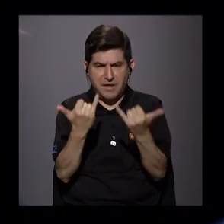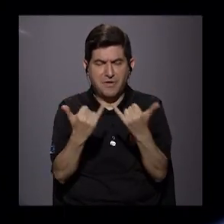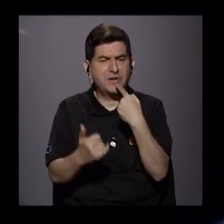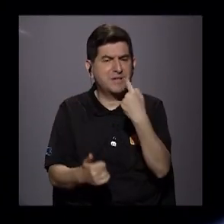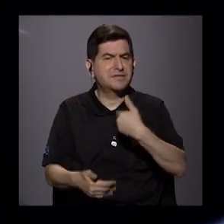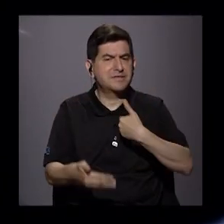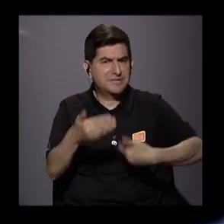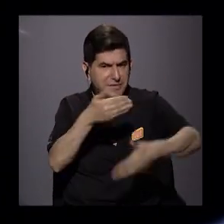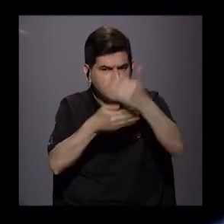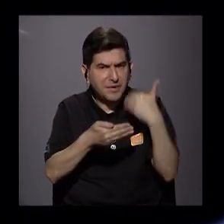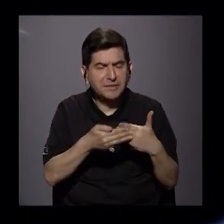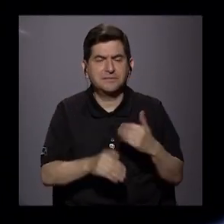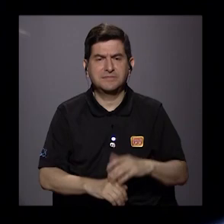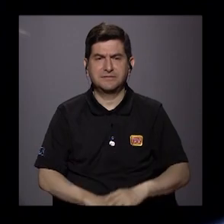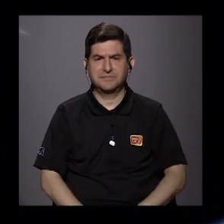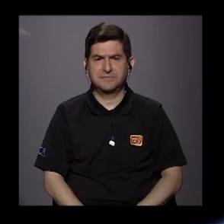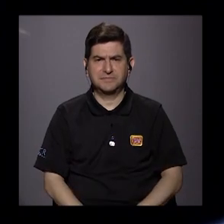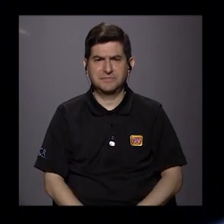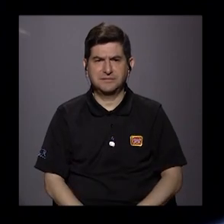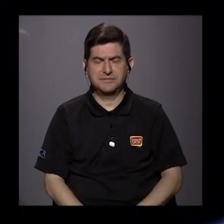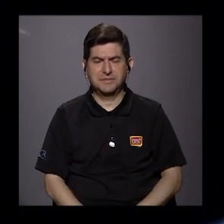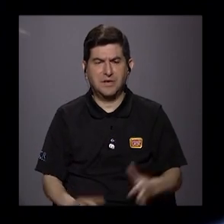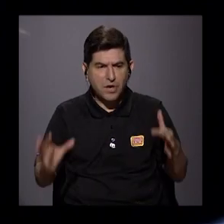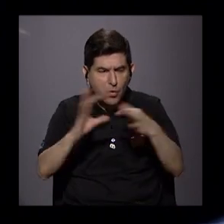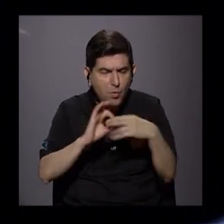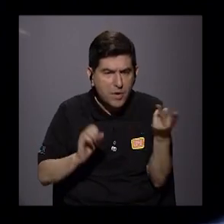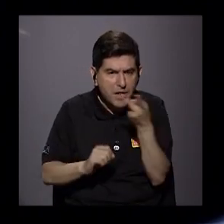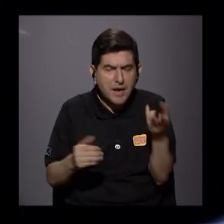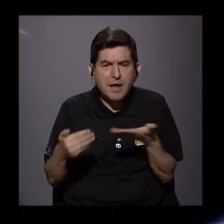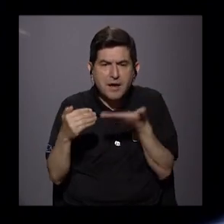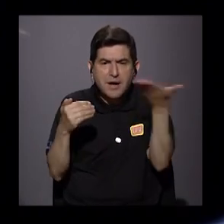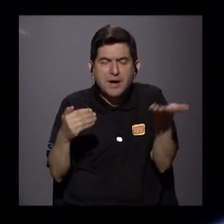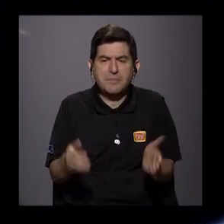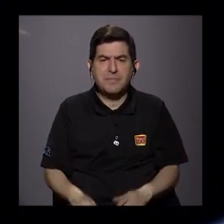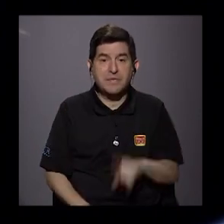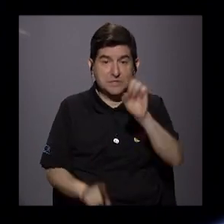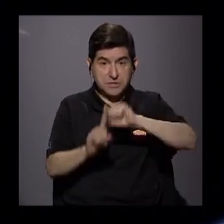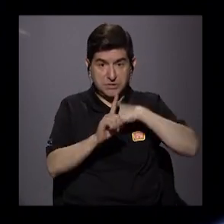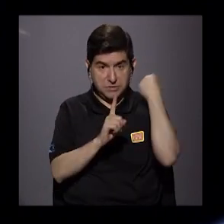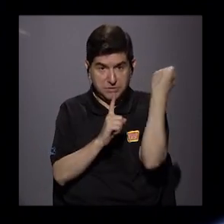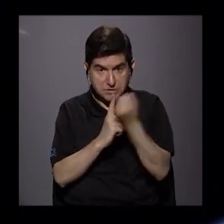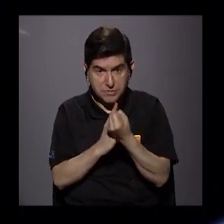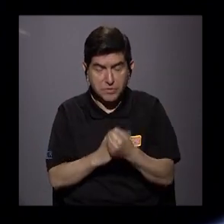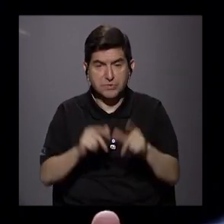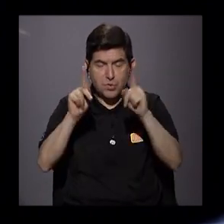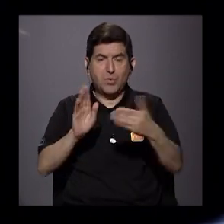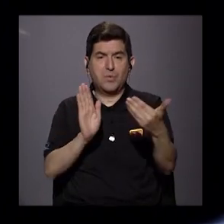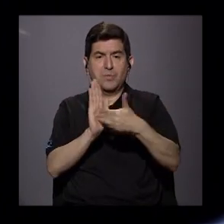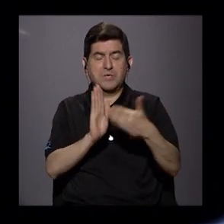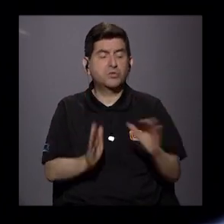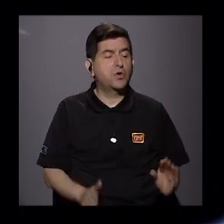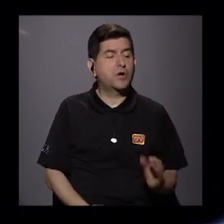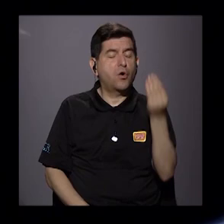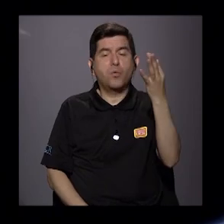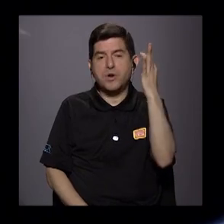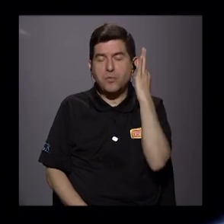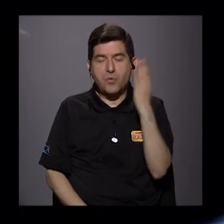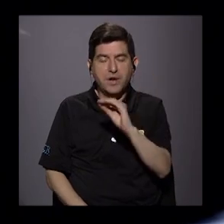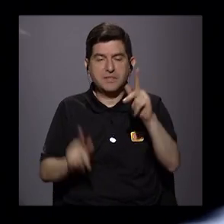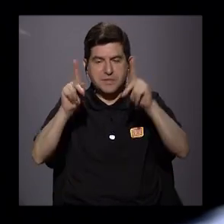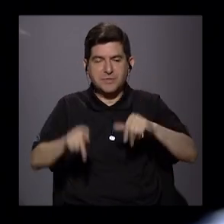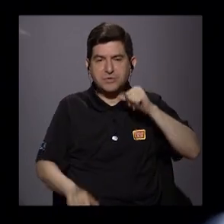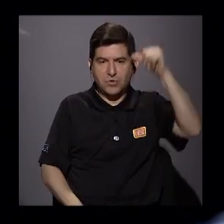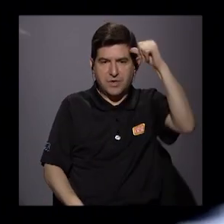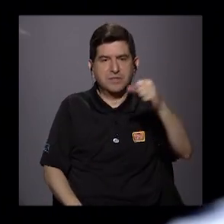me decía. ¿Cómo poder juntar esas dos cosas en un panorama en el que los que están sufriendo son los jóvenes, las mujeres y los mayores?